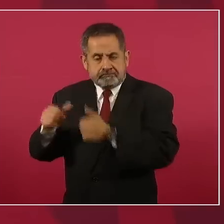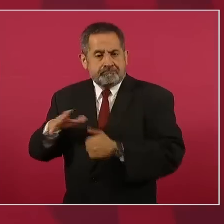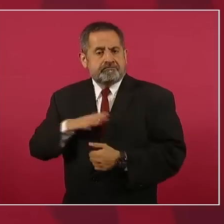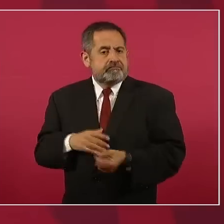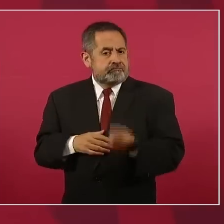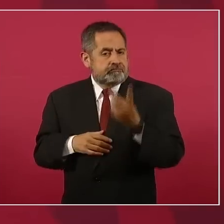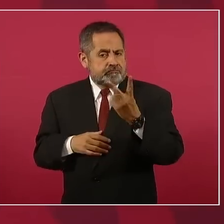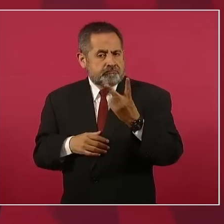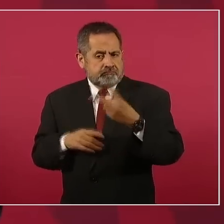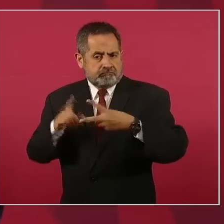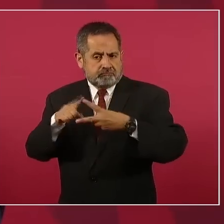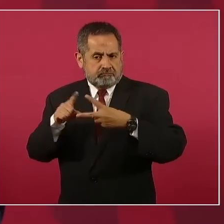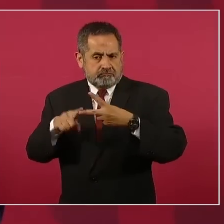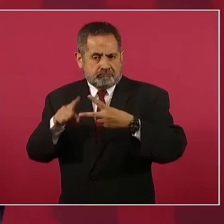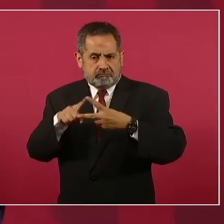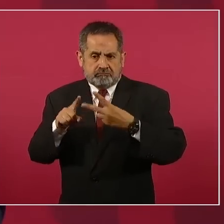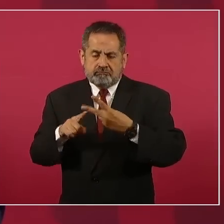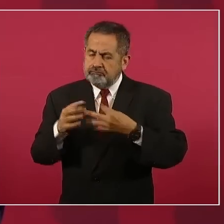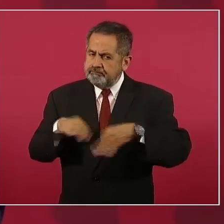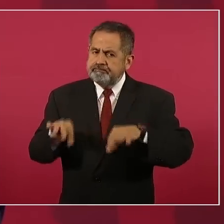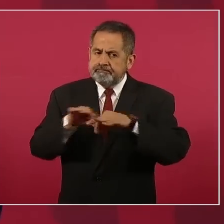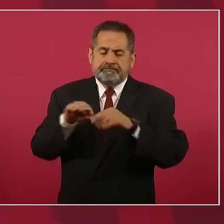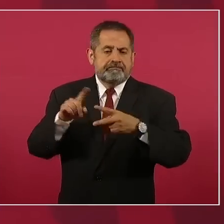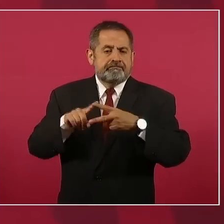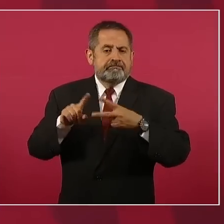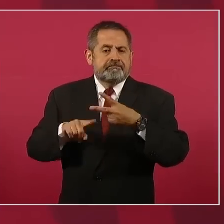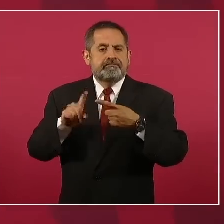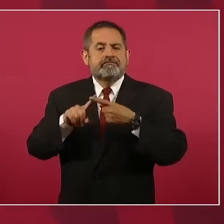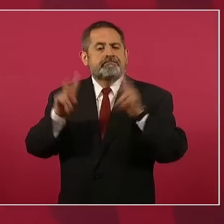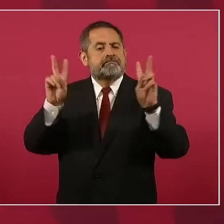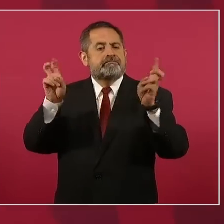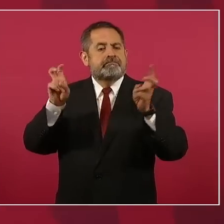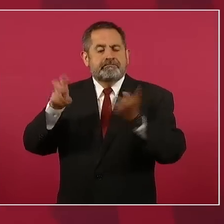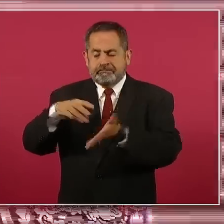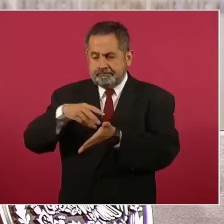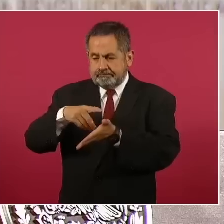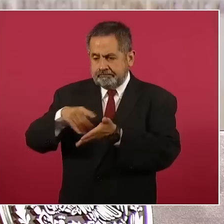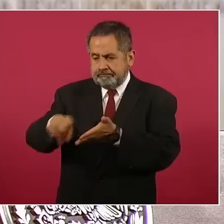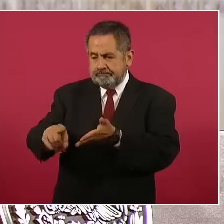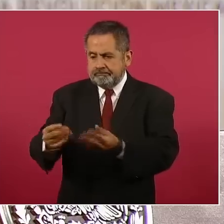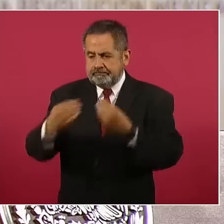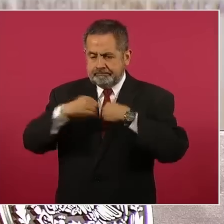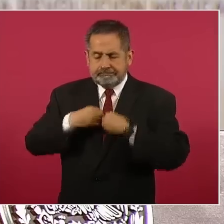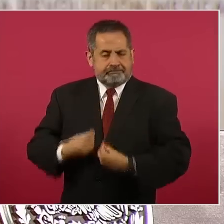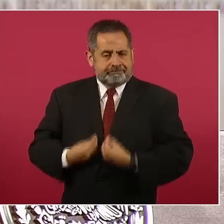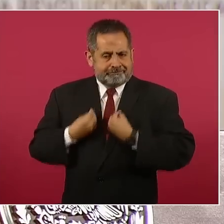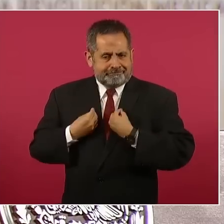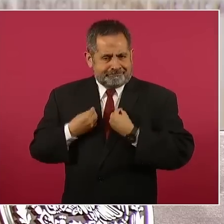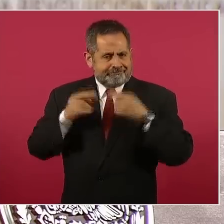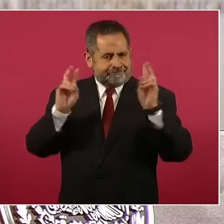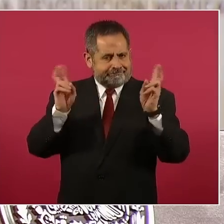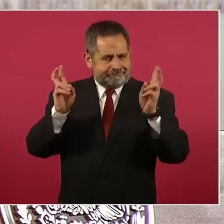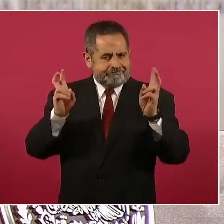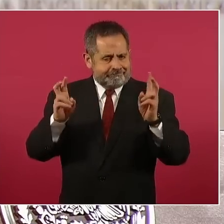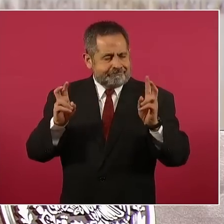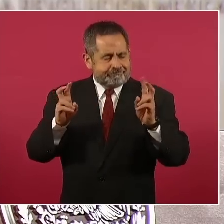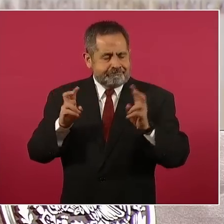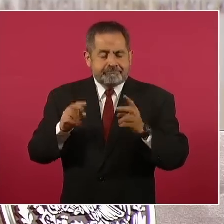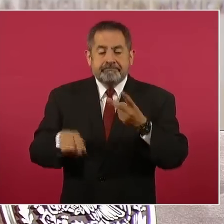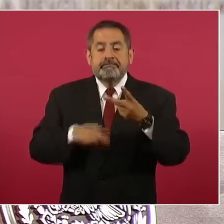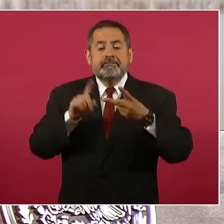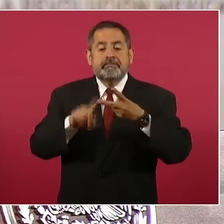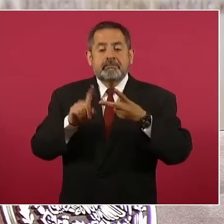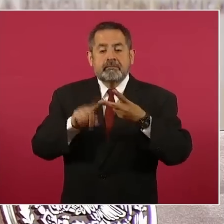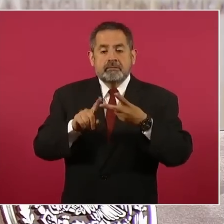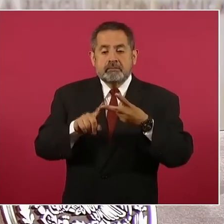en especial, uno es el Sembrando Vida y otro, el